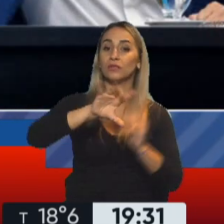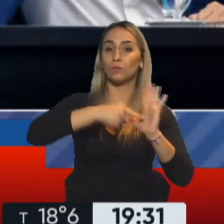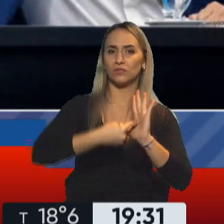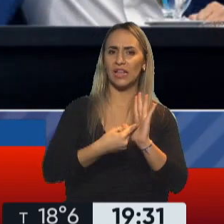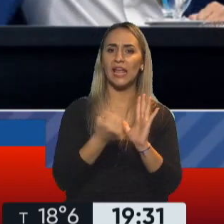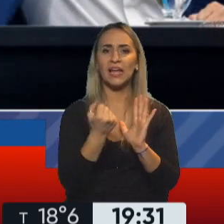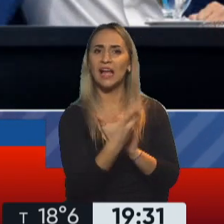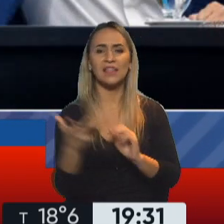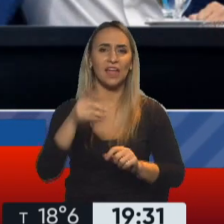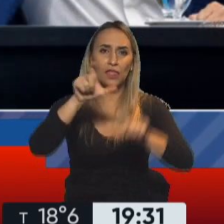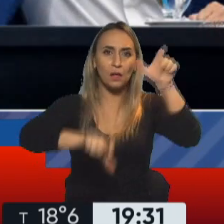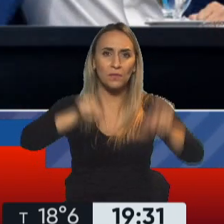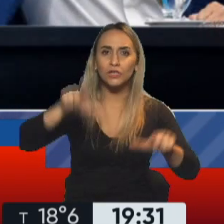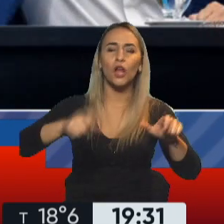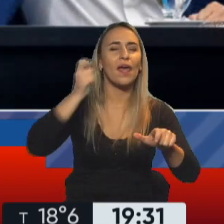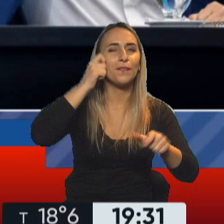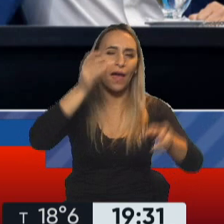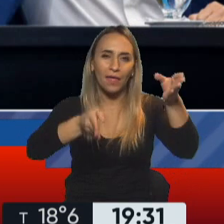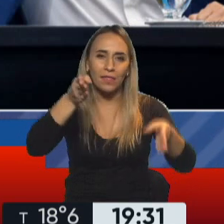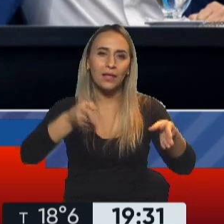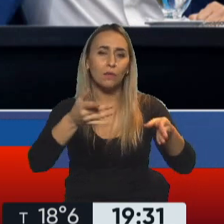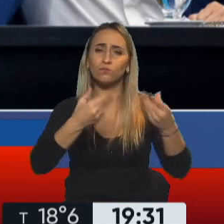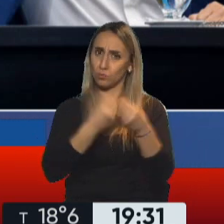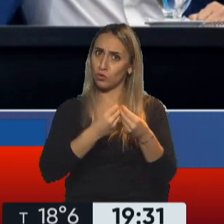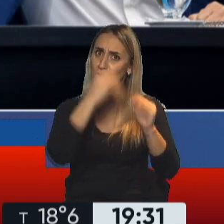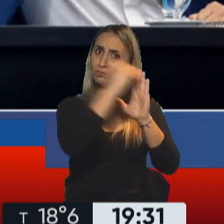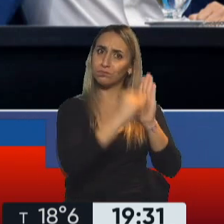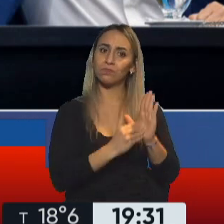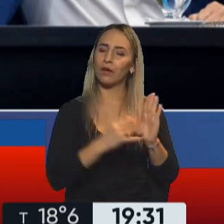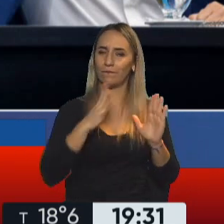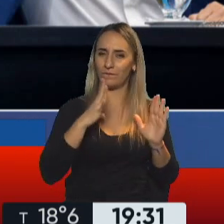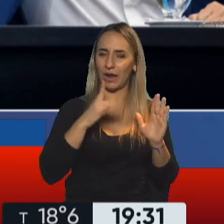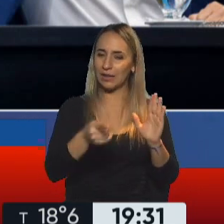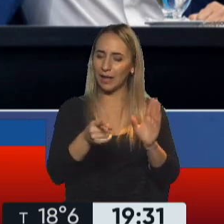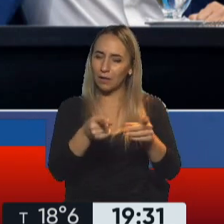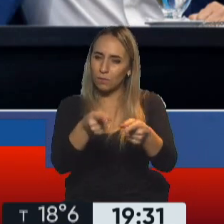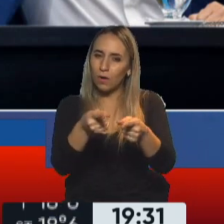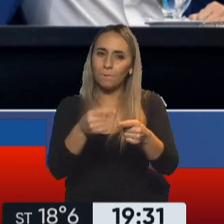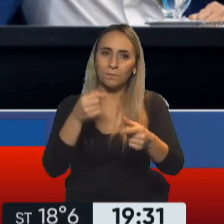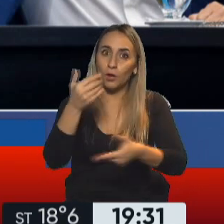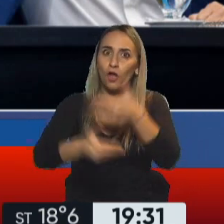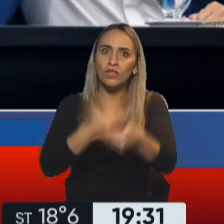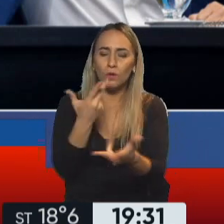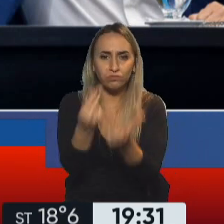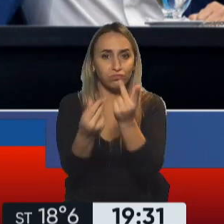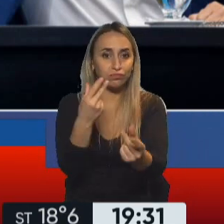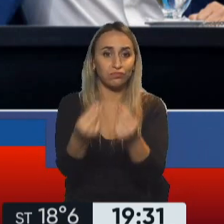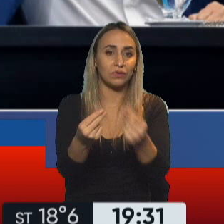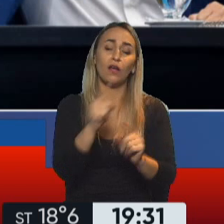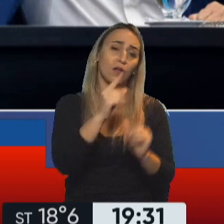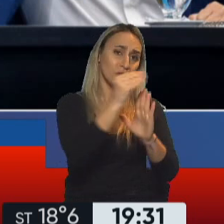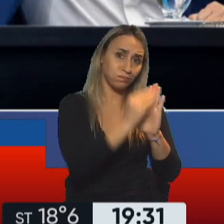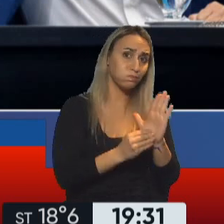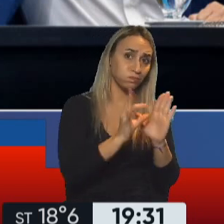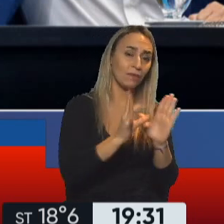mayoría de los que están inscritos. Y nos resta avanzar con ese pedacito de los que están inscritos, que